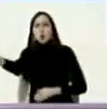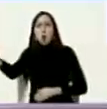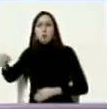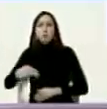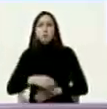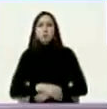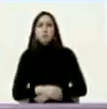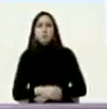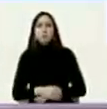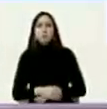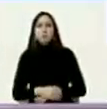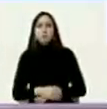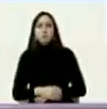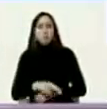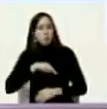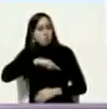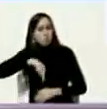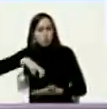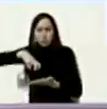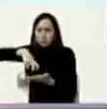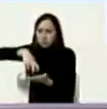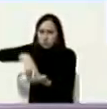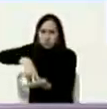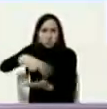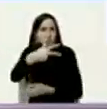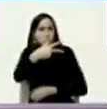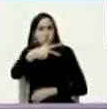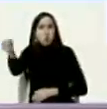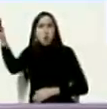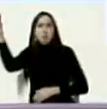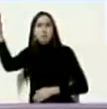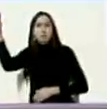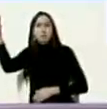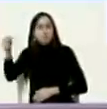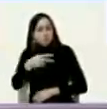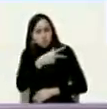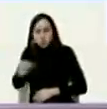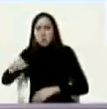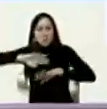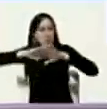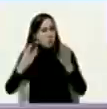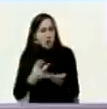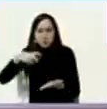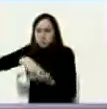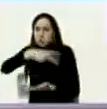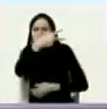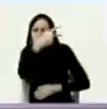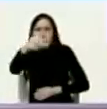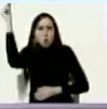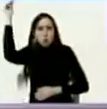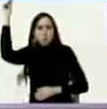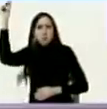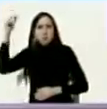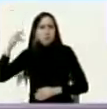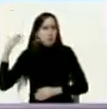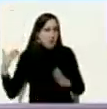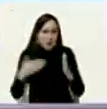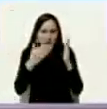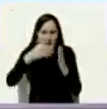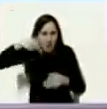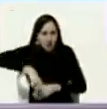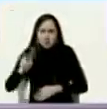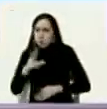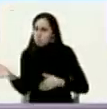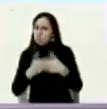ni nos arrodillamos ni nos arrodillaremos a nadie en este planeta ni por mil sanciones ni